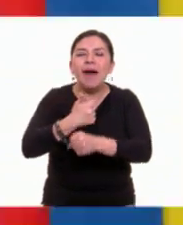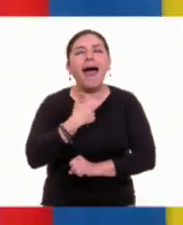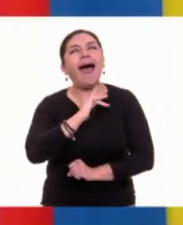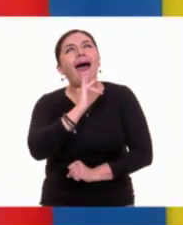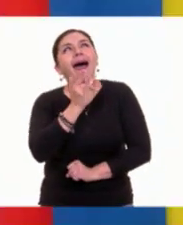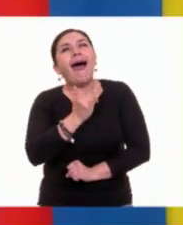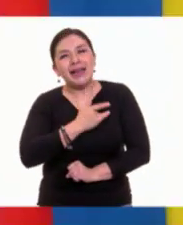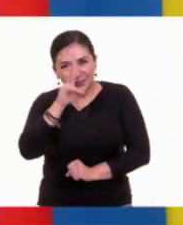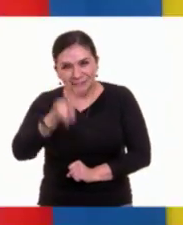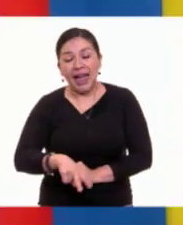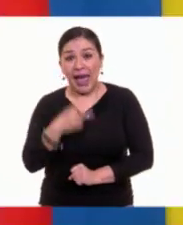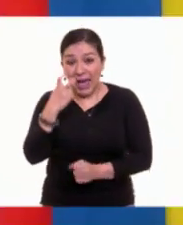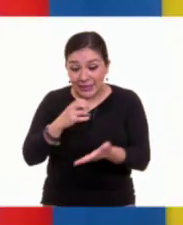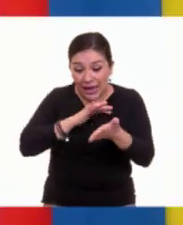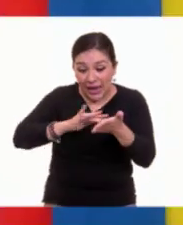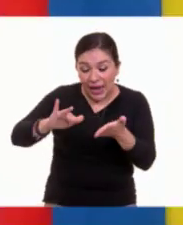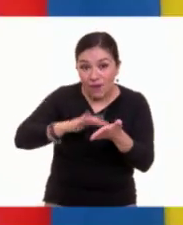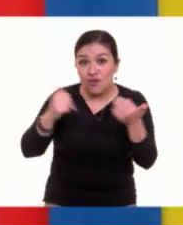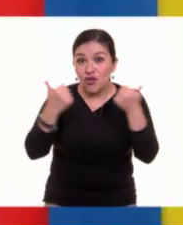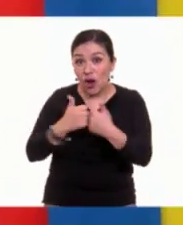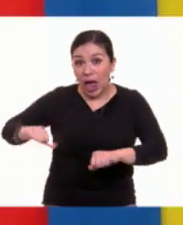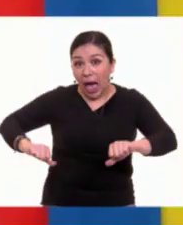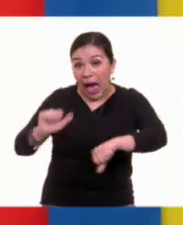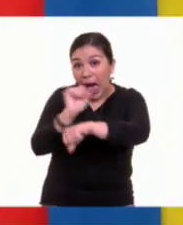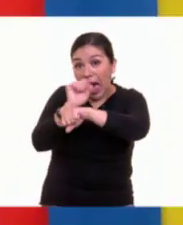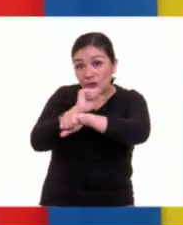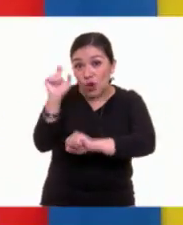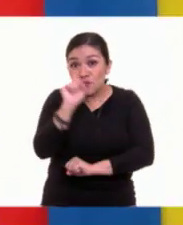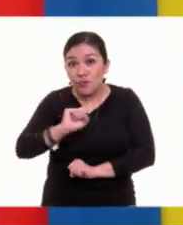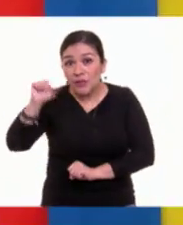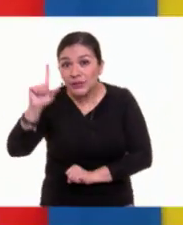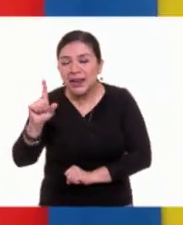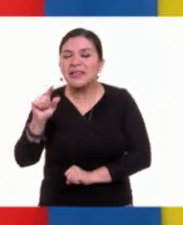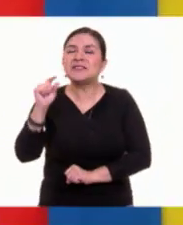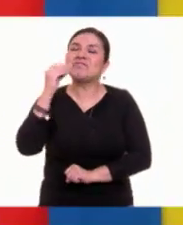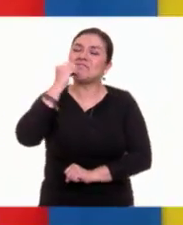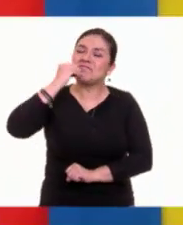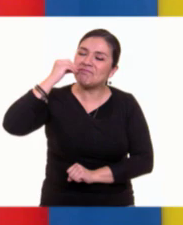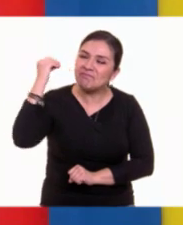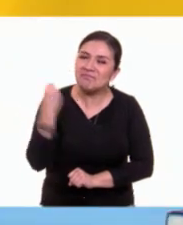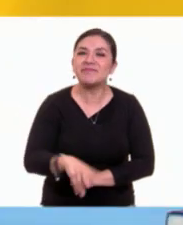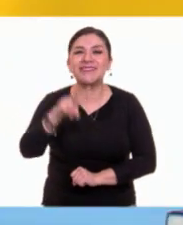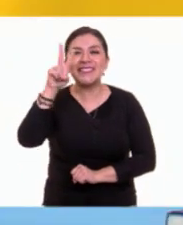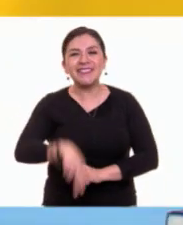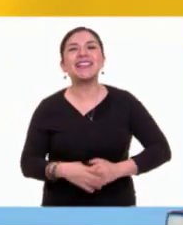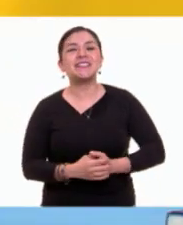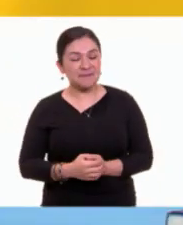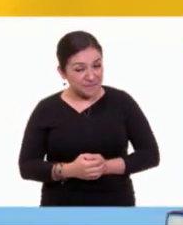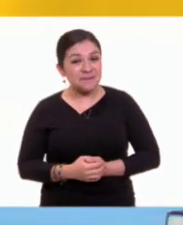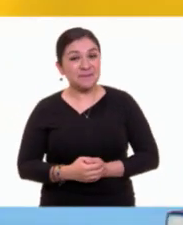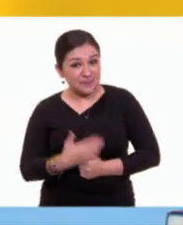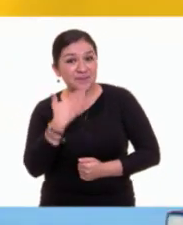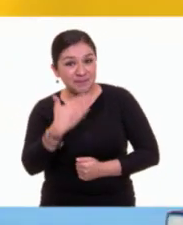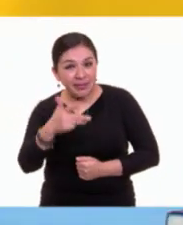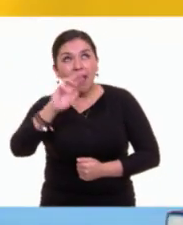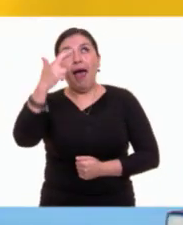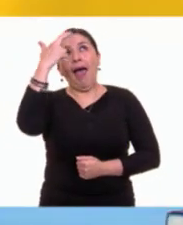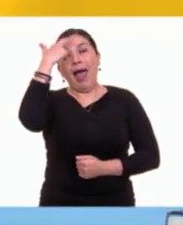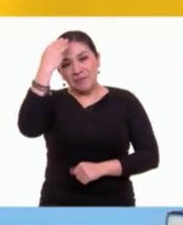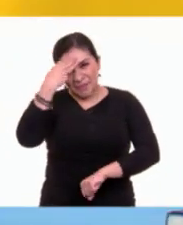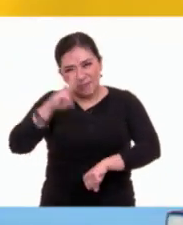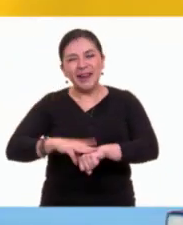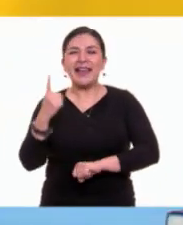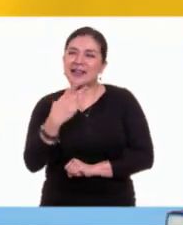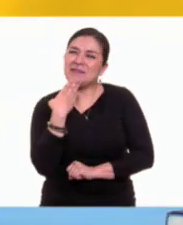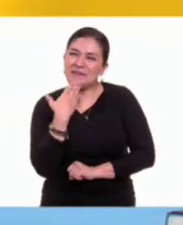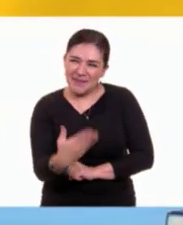y la lectura hecha por actores profesionales me pareció exquisita. Me alegra que lo recuerdes, Juan Carlos, y